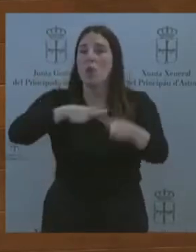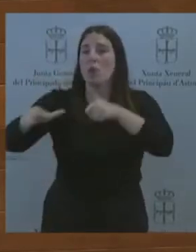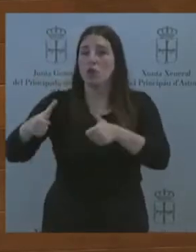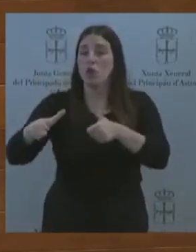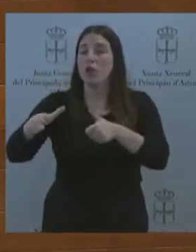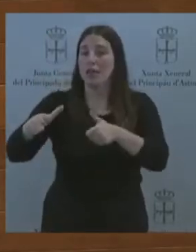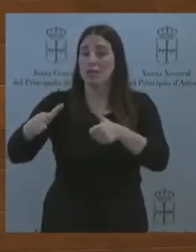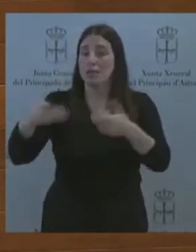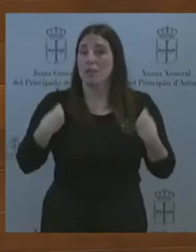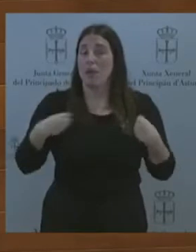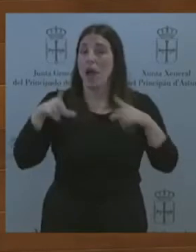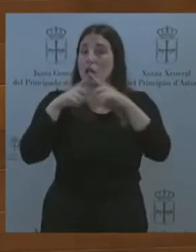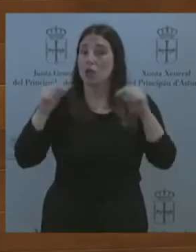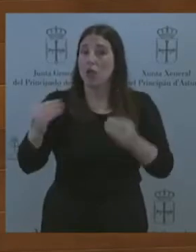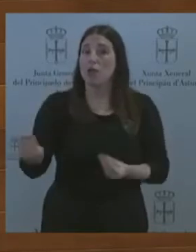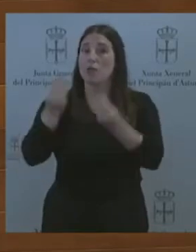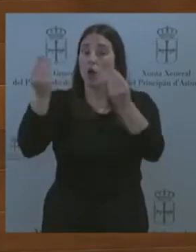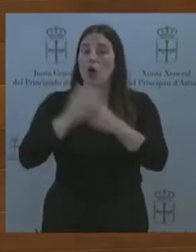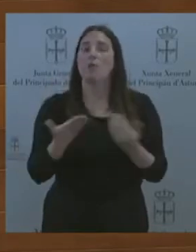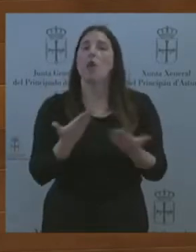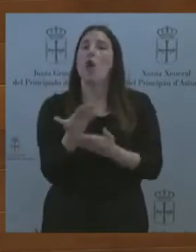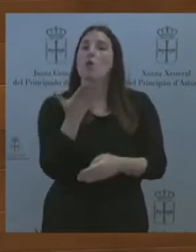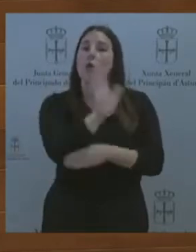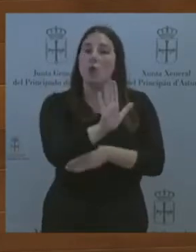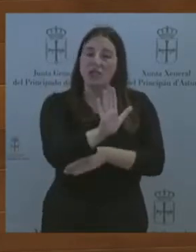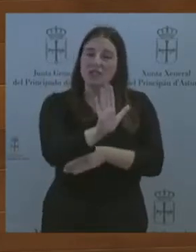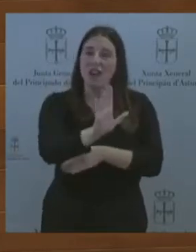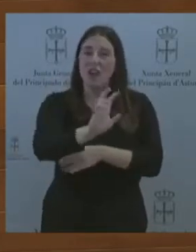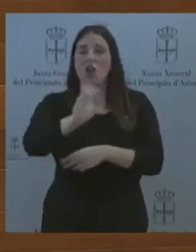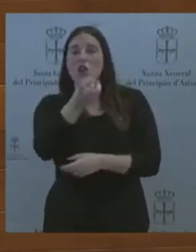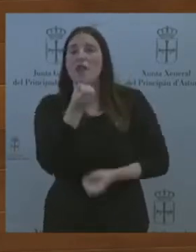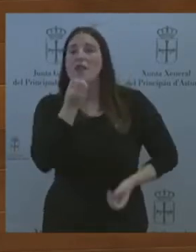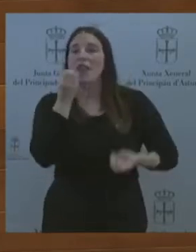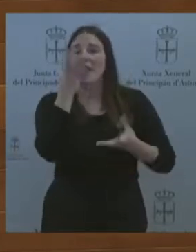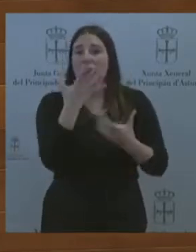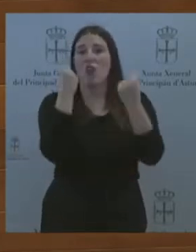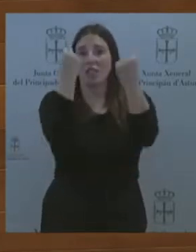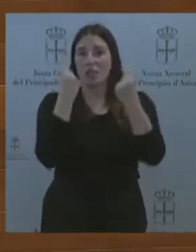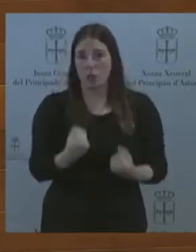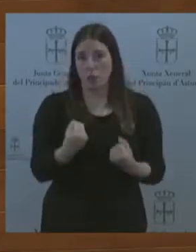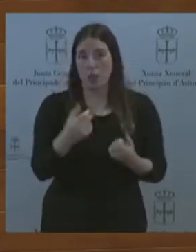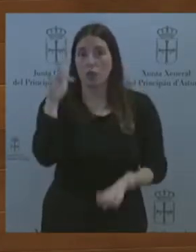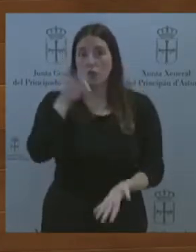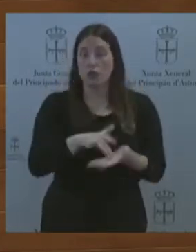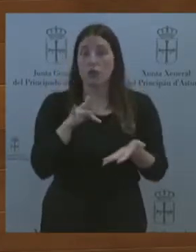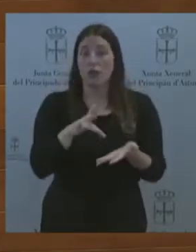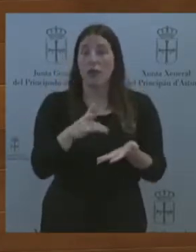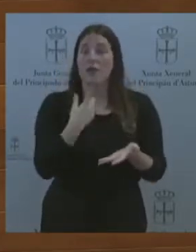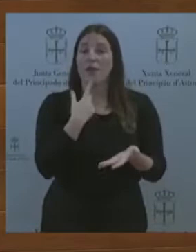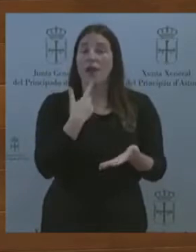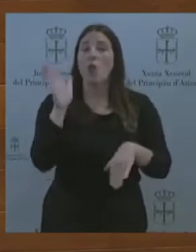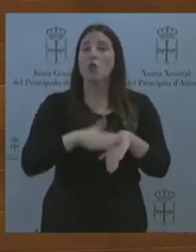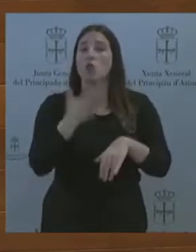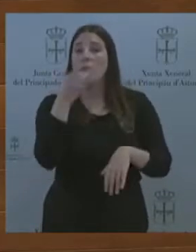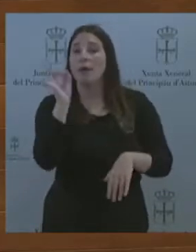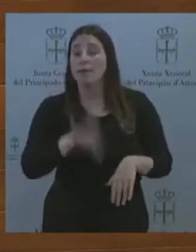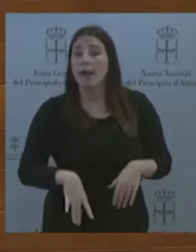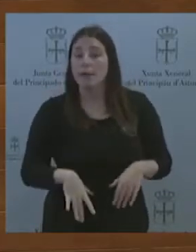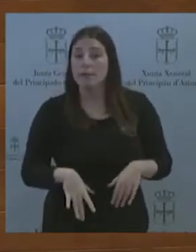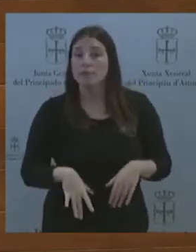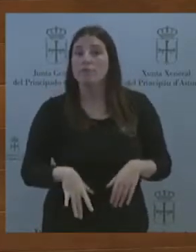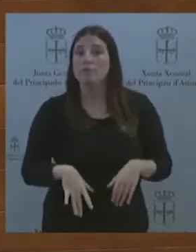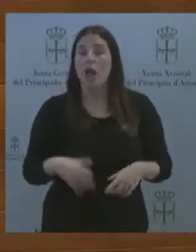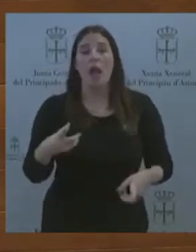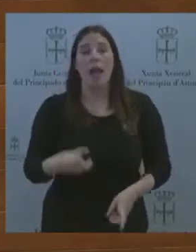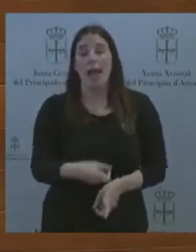declaración institucional, señorías, en la que continúan echando la culpa de todos nuestros males a la guerra de Ucrania, pretendiendo reducir el